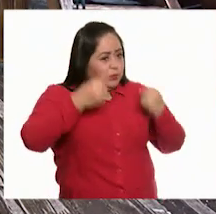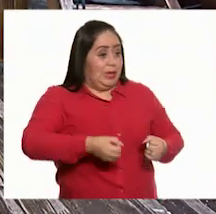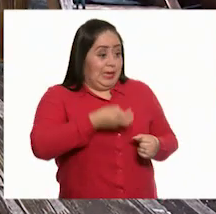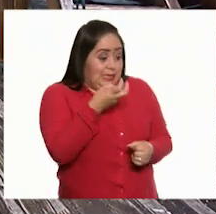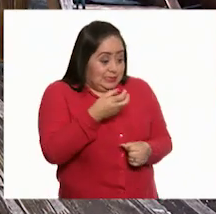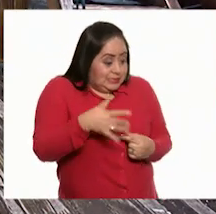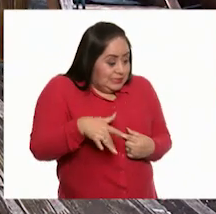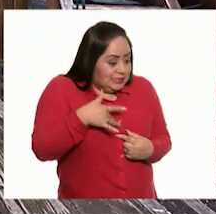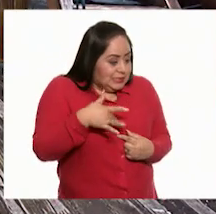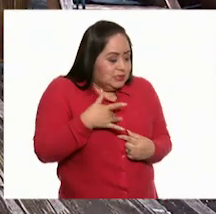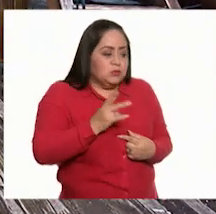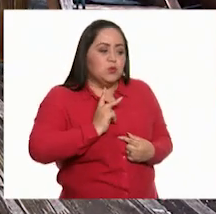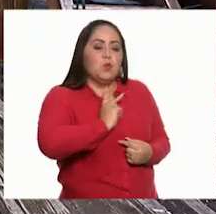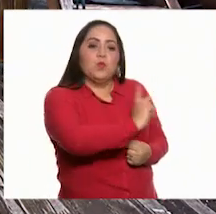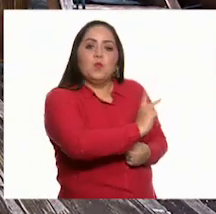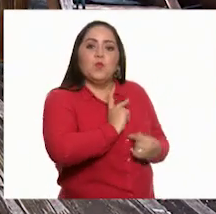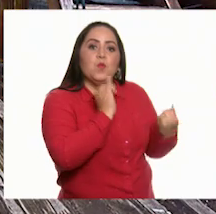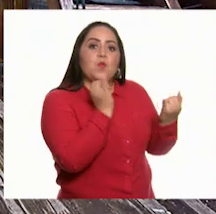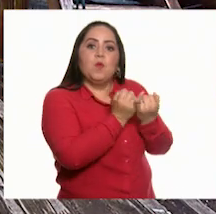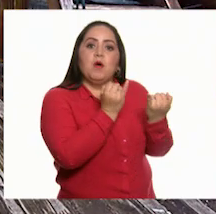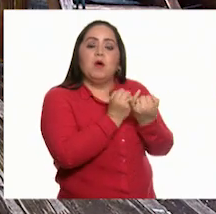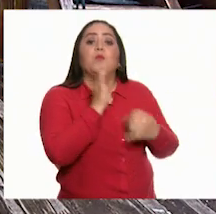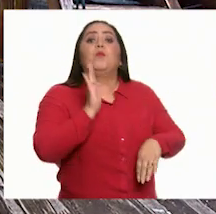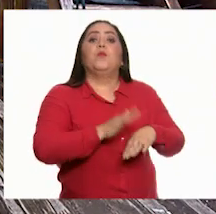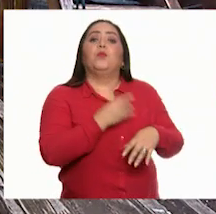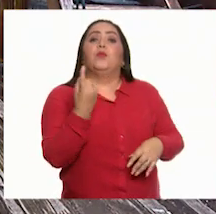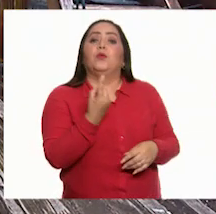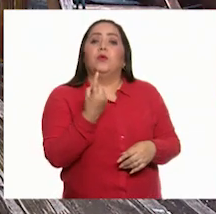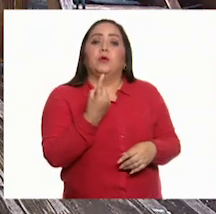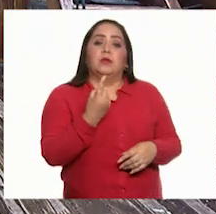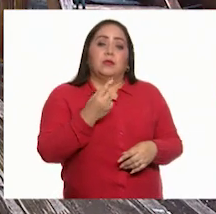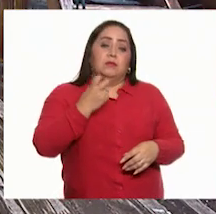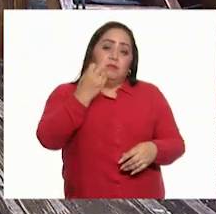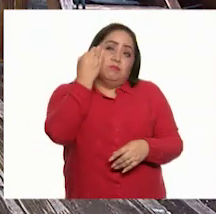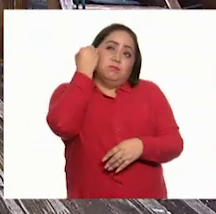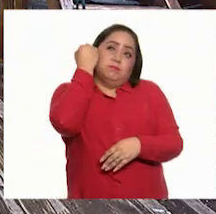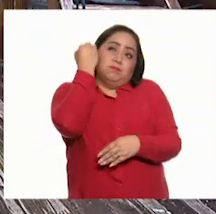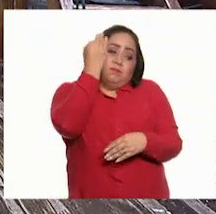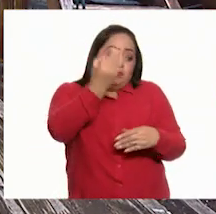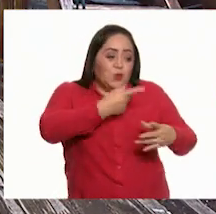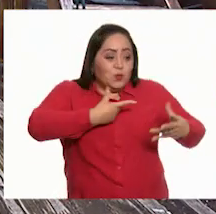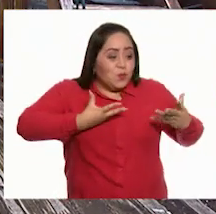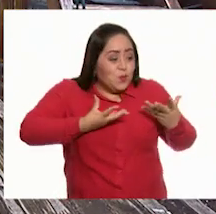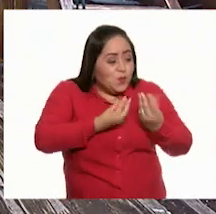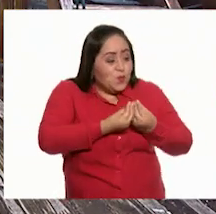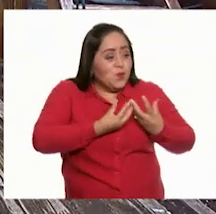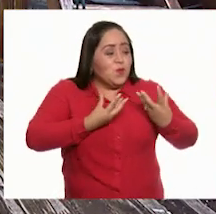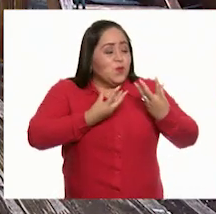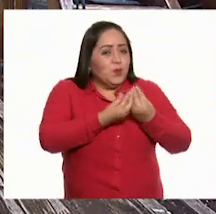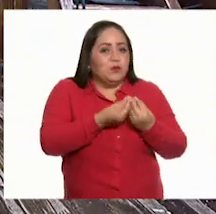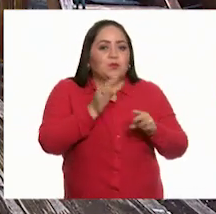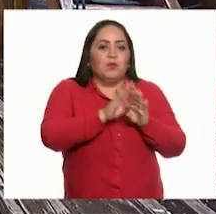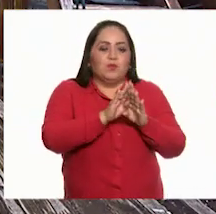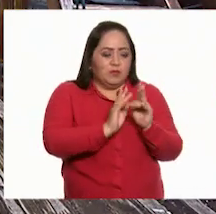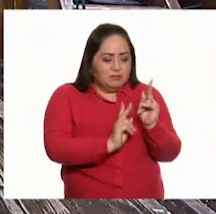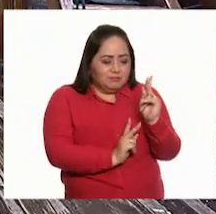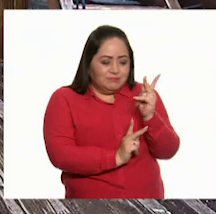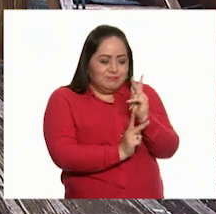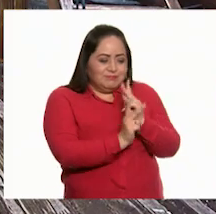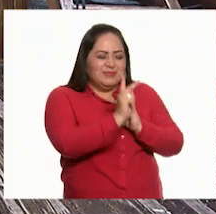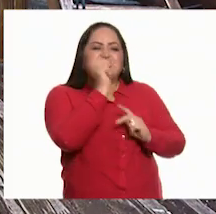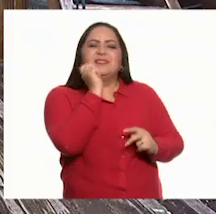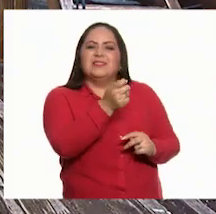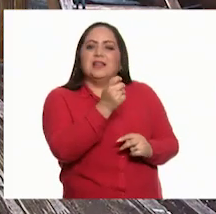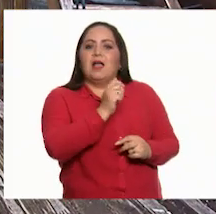sentimiento es mutuo, porque a lo largo de todo este tiempo, hemos cultivado una bonita